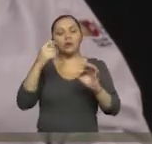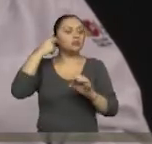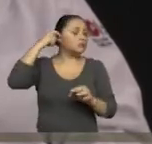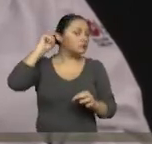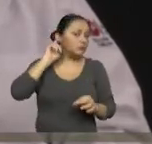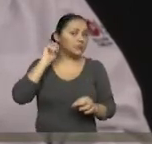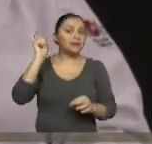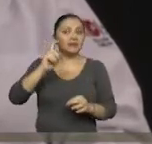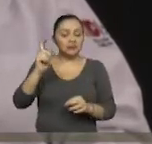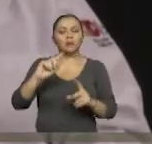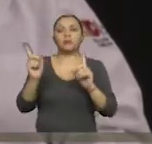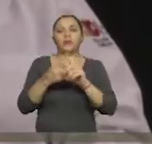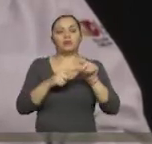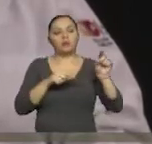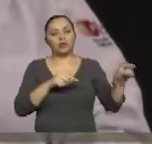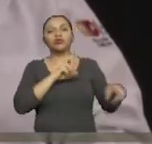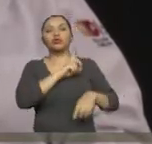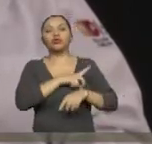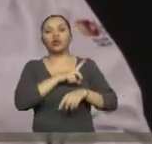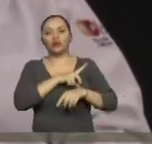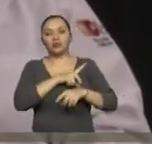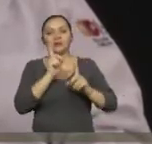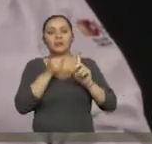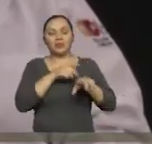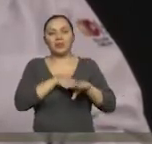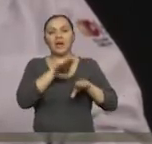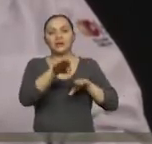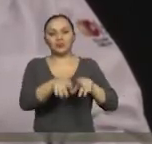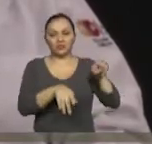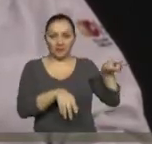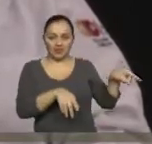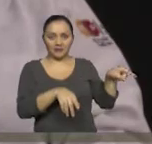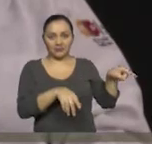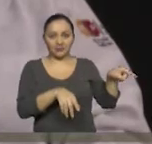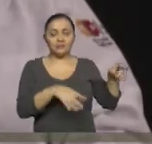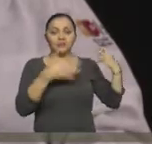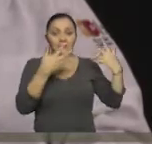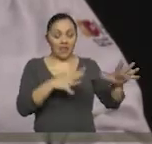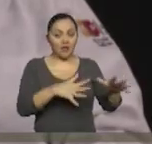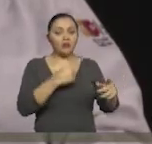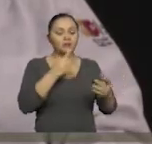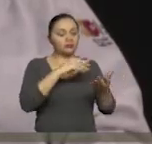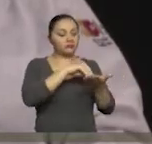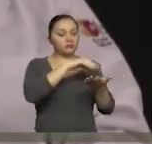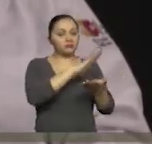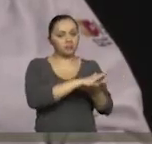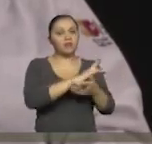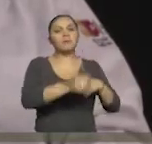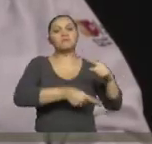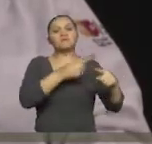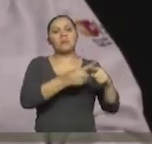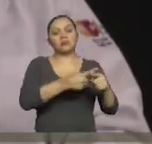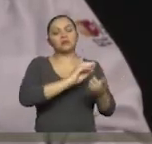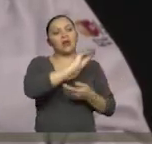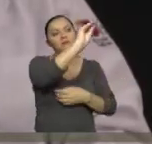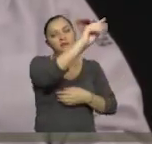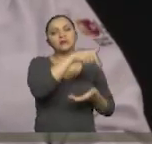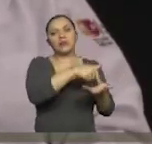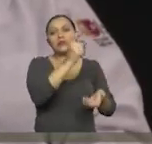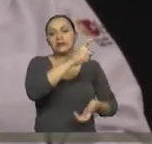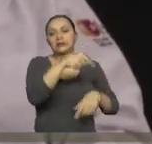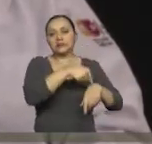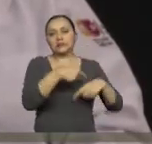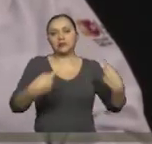médica. Entonces, el médico calificador de la mano realiza ya la prescripción de la ayuda técnica que sea necesaria.